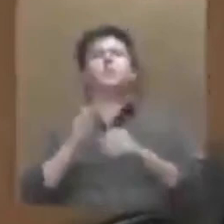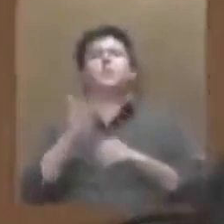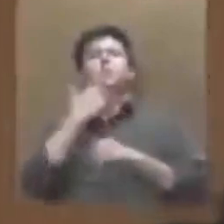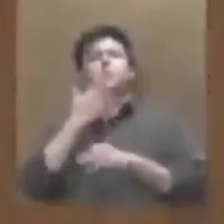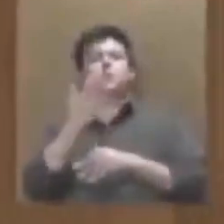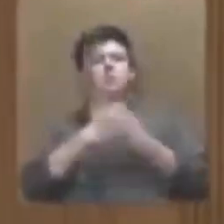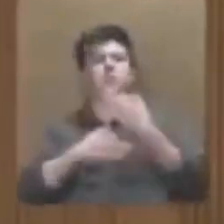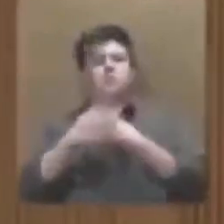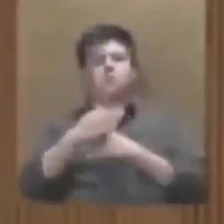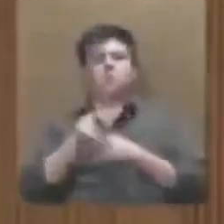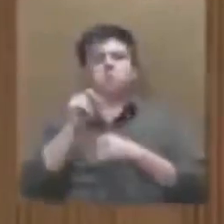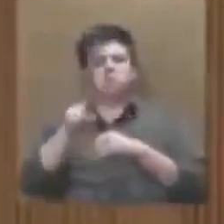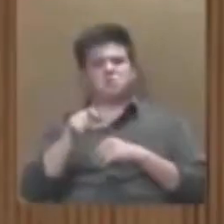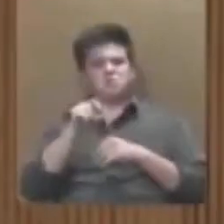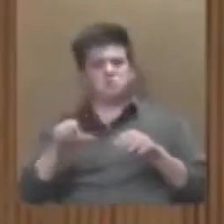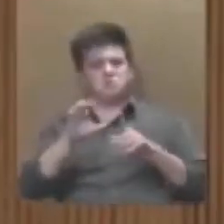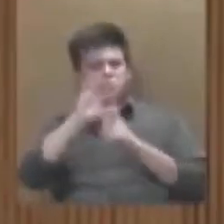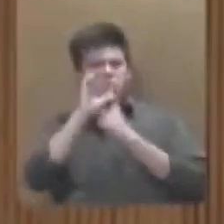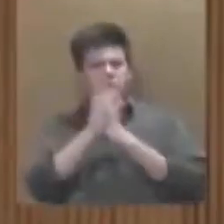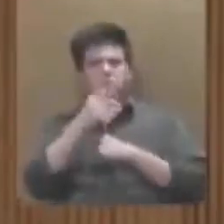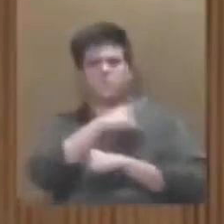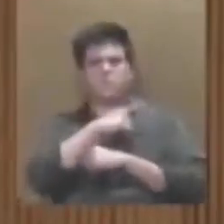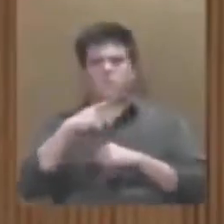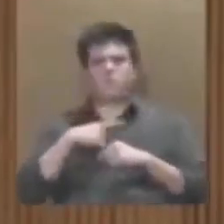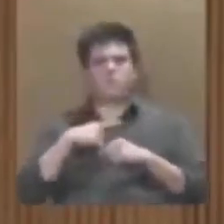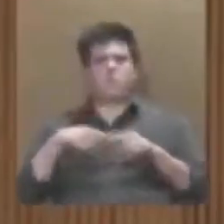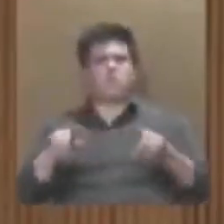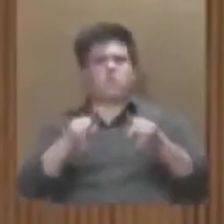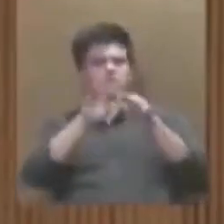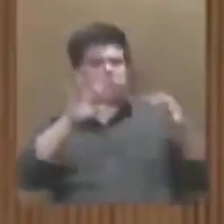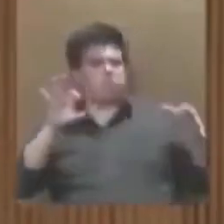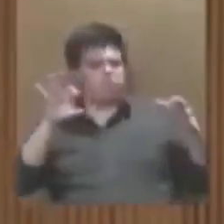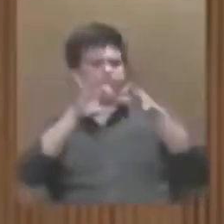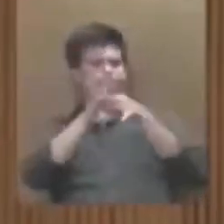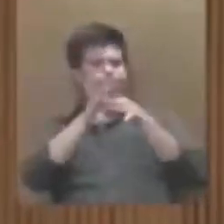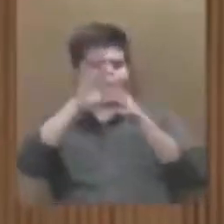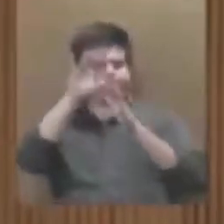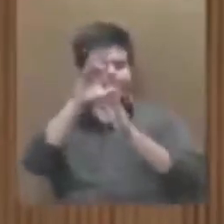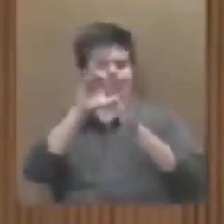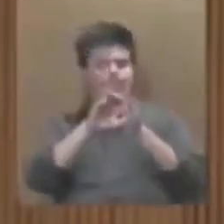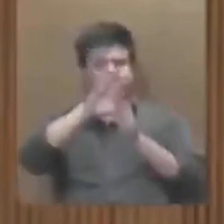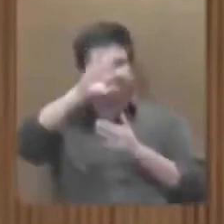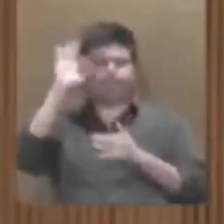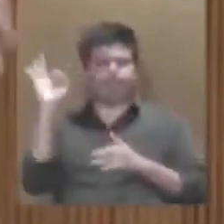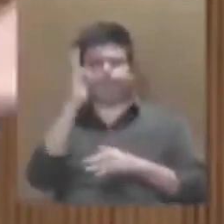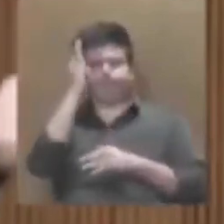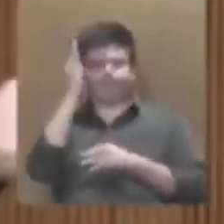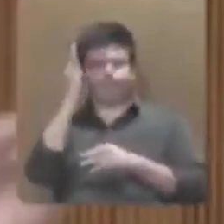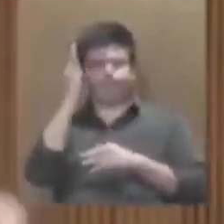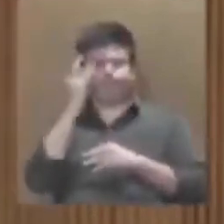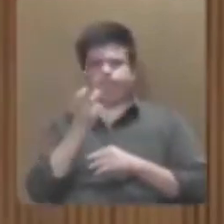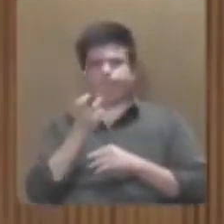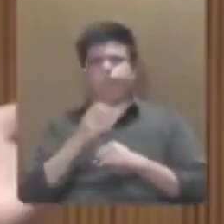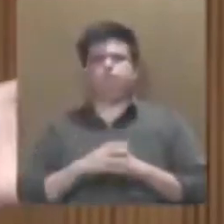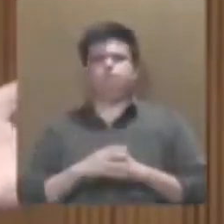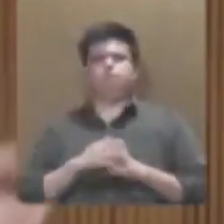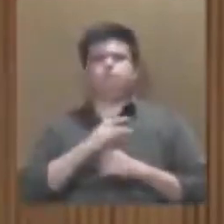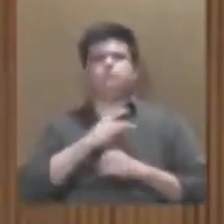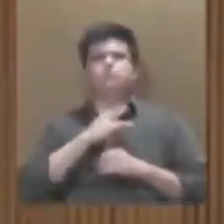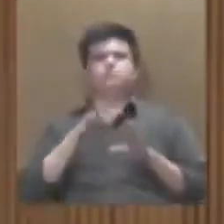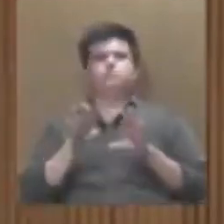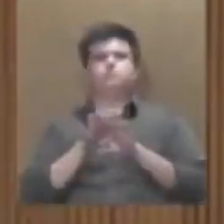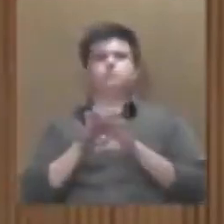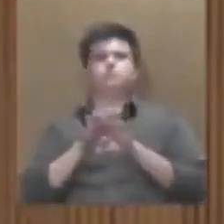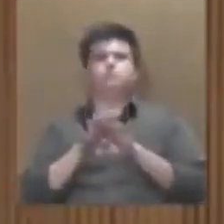sano por el congreso es armonizar conforme está la constitución federal esta situación me parece que es muy